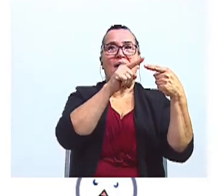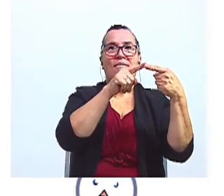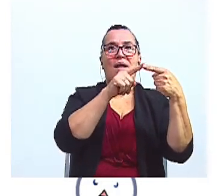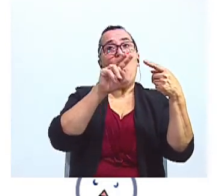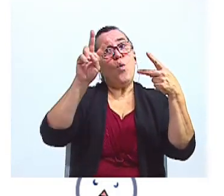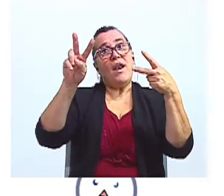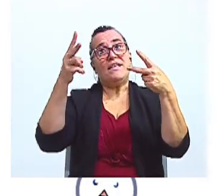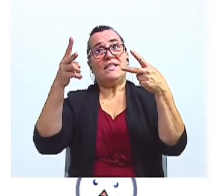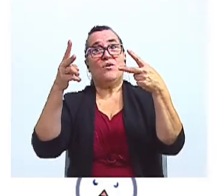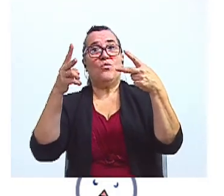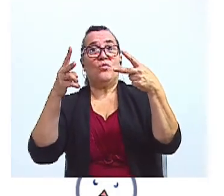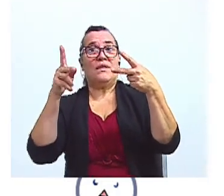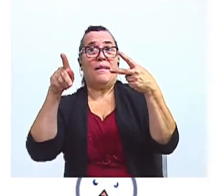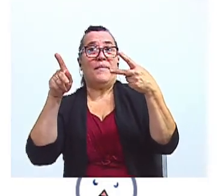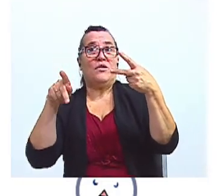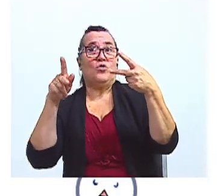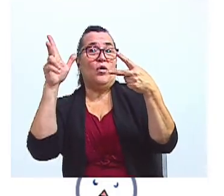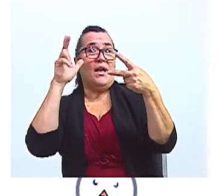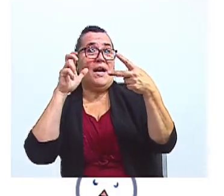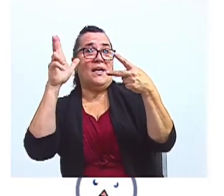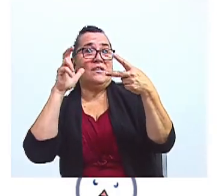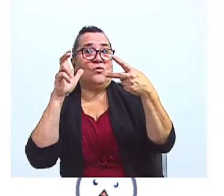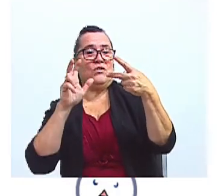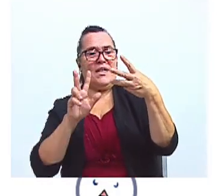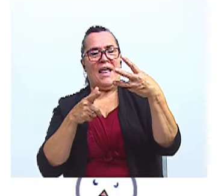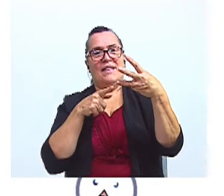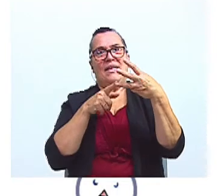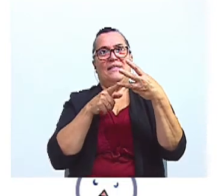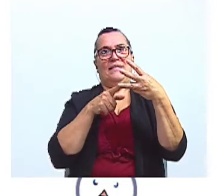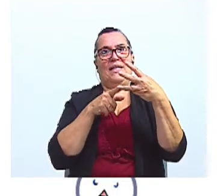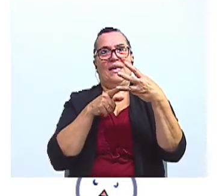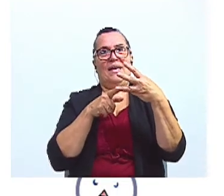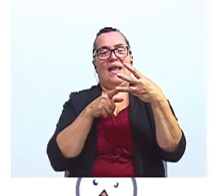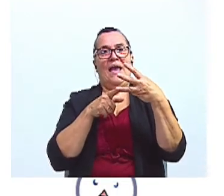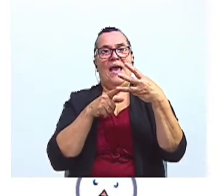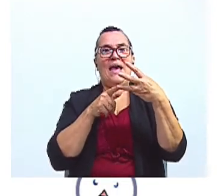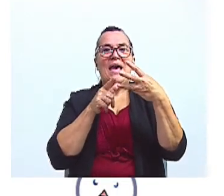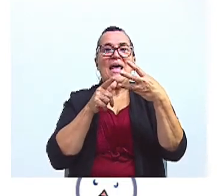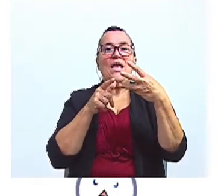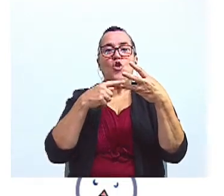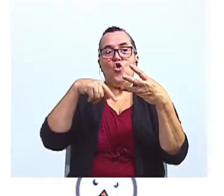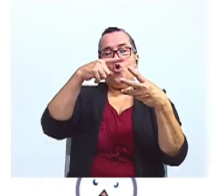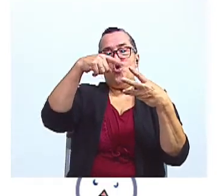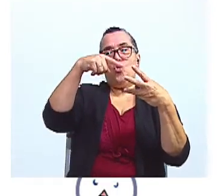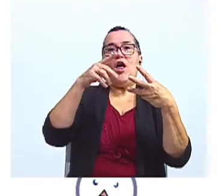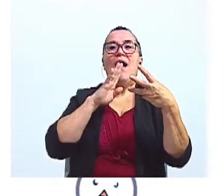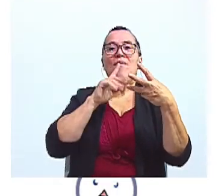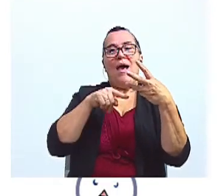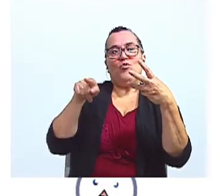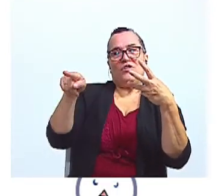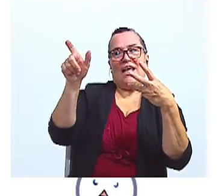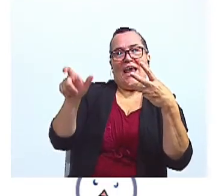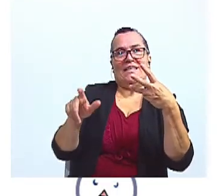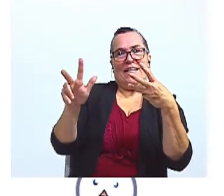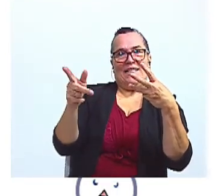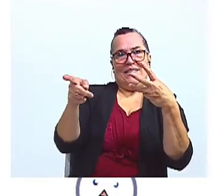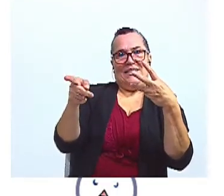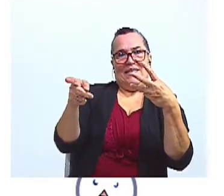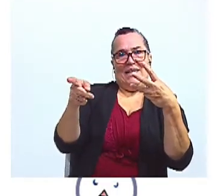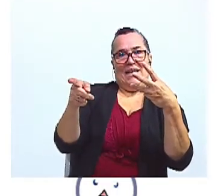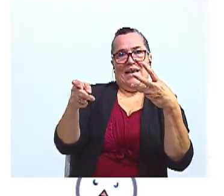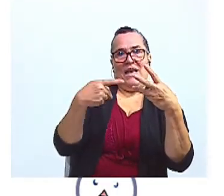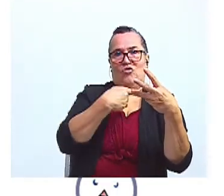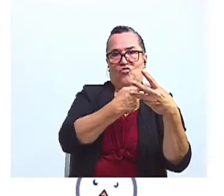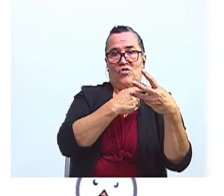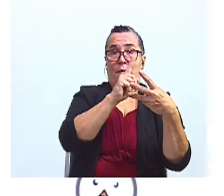una segunda persona, que es la que escucha, y la tercera persona, que es de quien se habla. Hay que tener claro esto. Vamos a tener